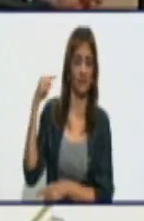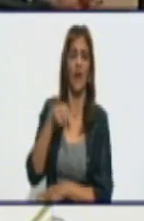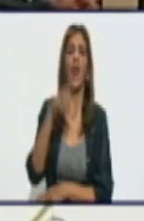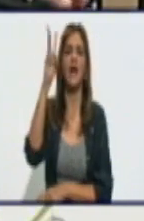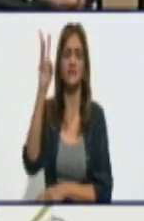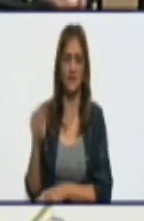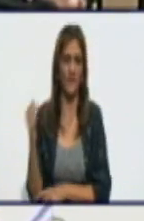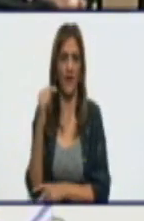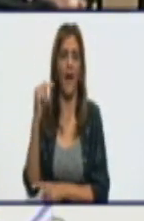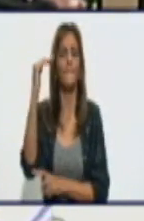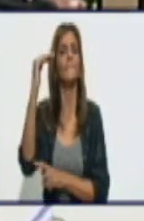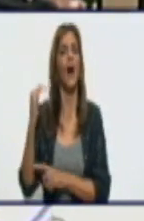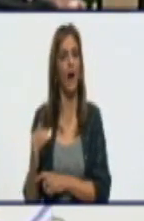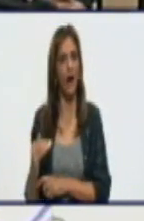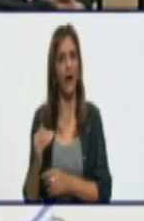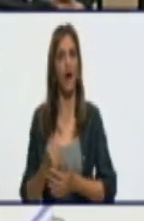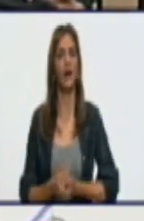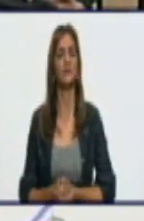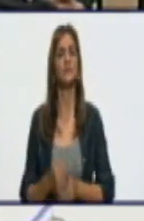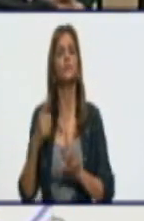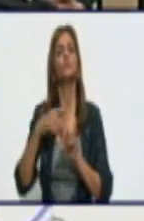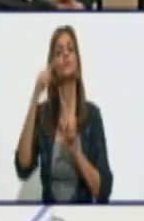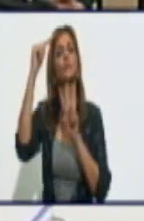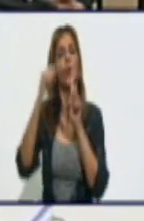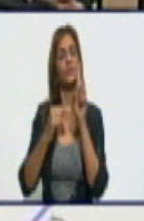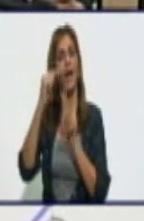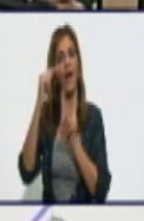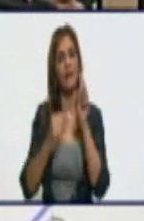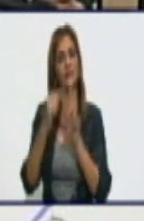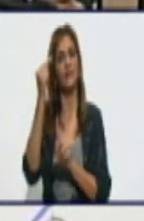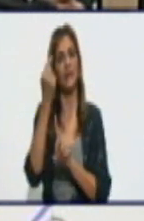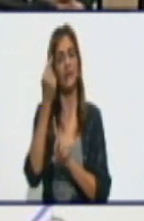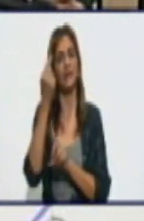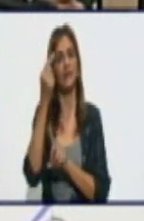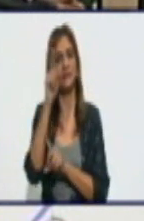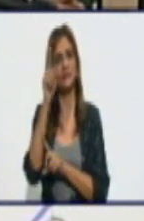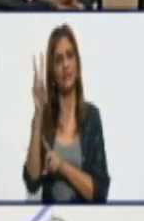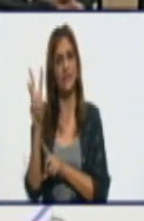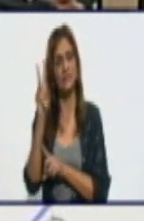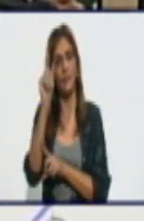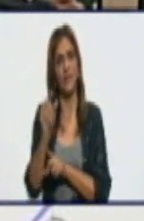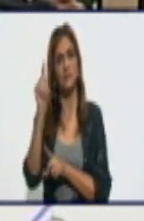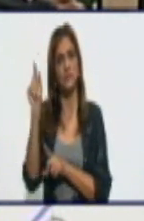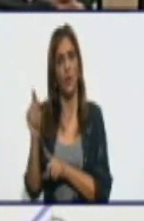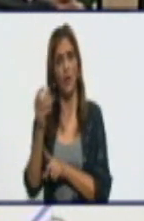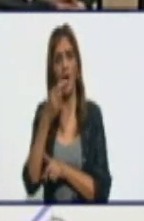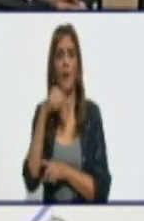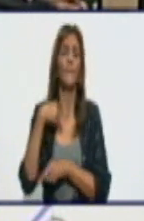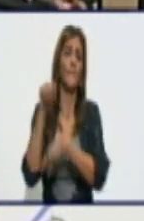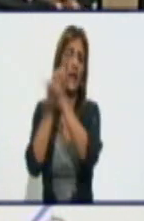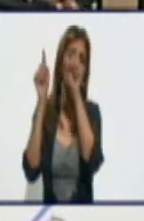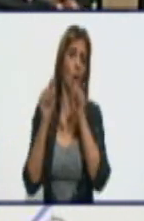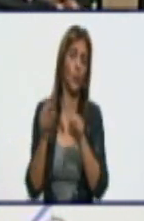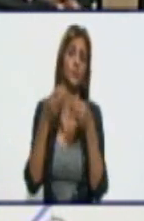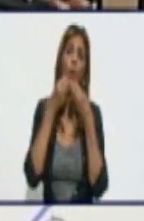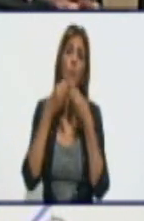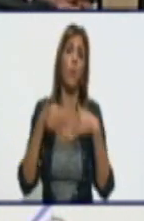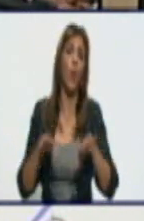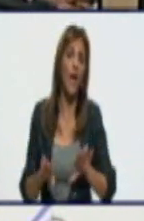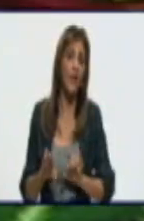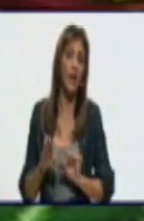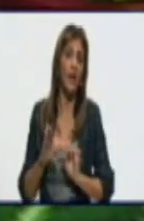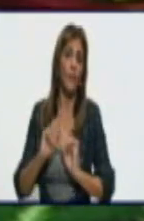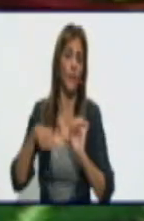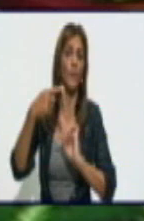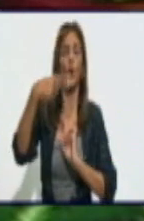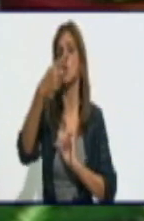baja, como hemos estado señalando, un total de 13 pacientes en la provincia, ¿pudiera avizorarse un alza en los casos